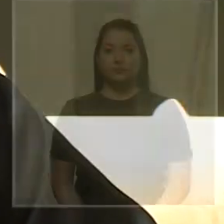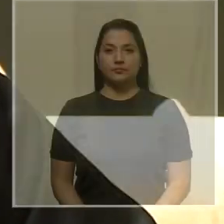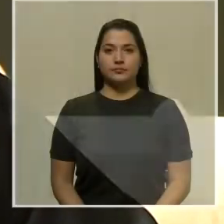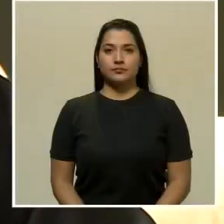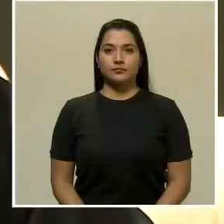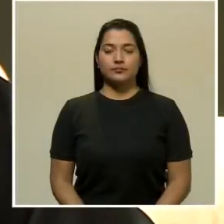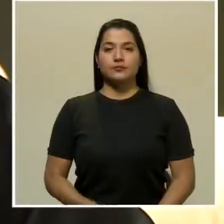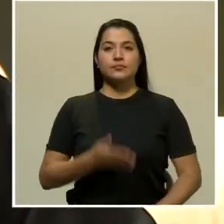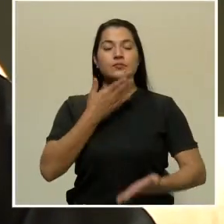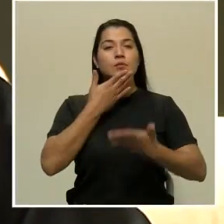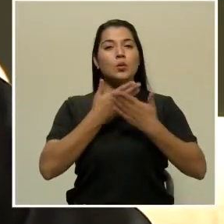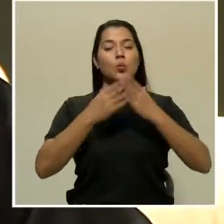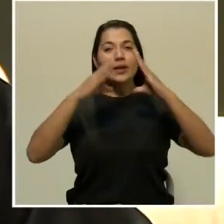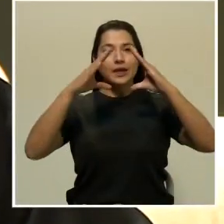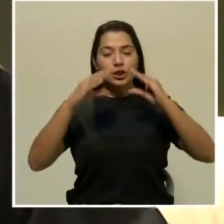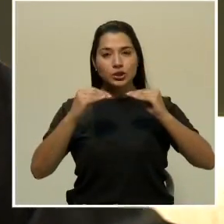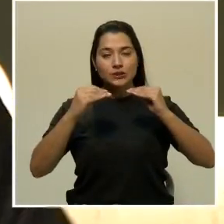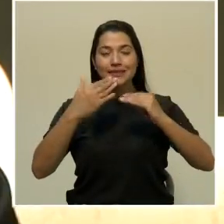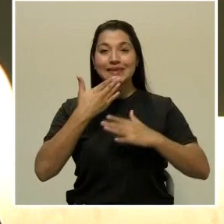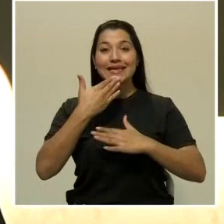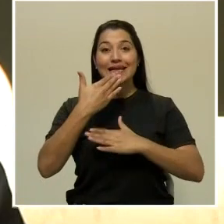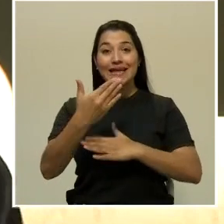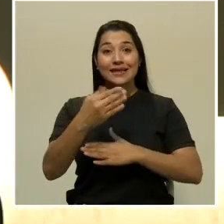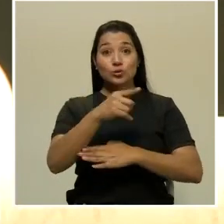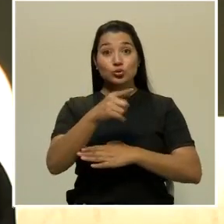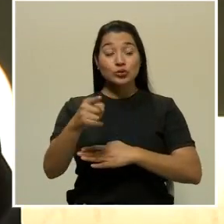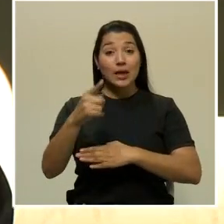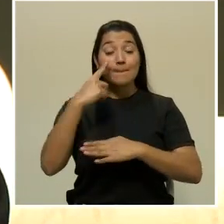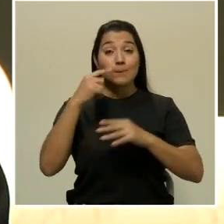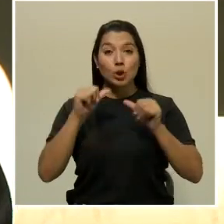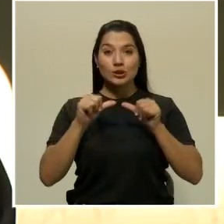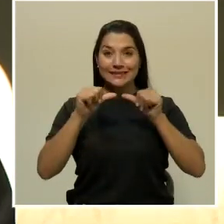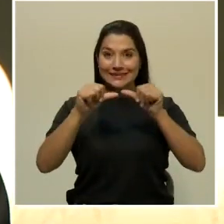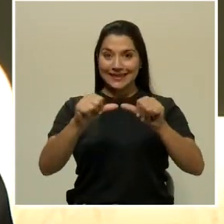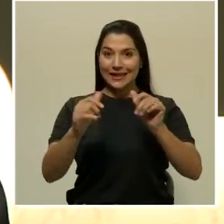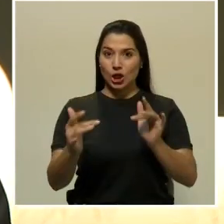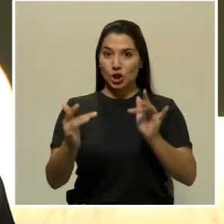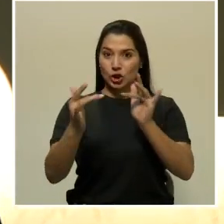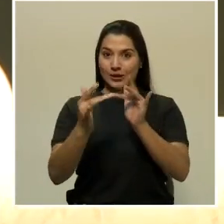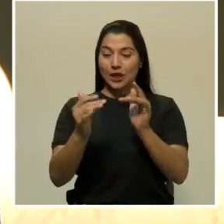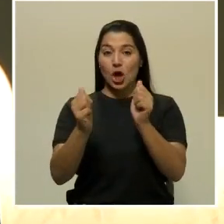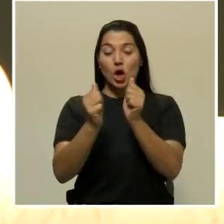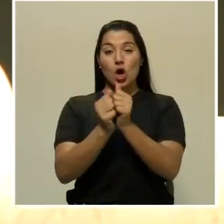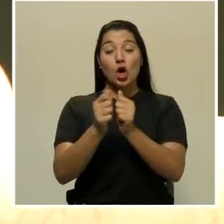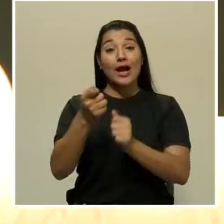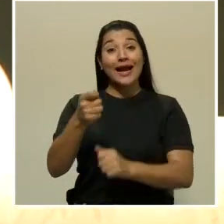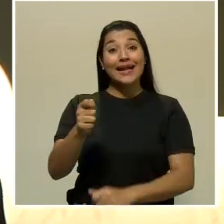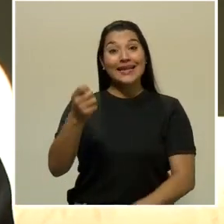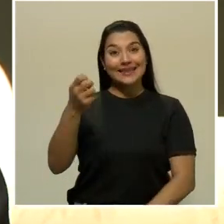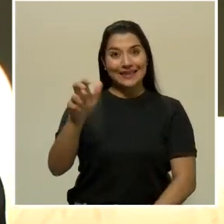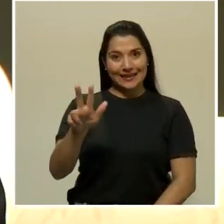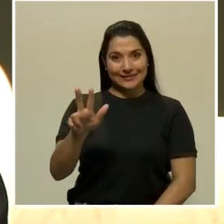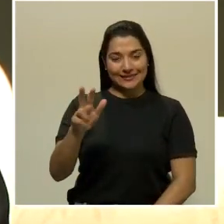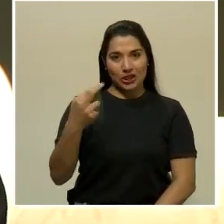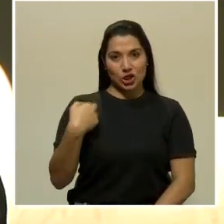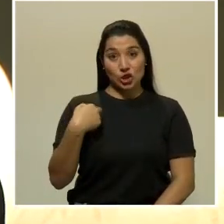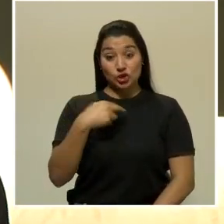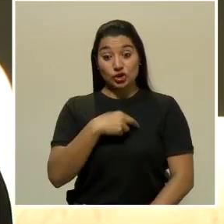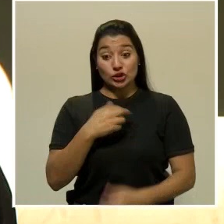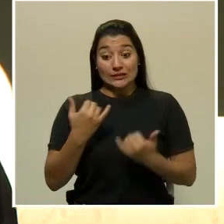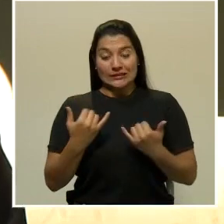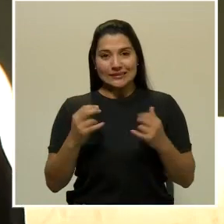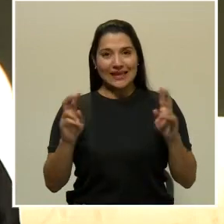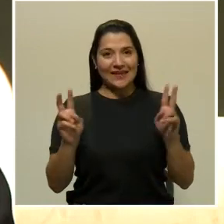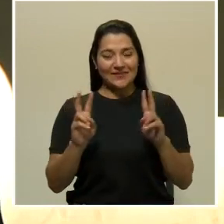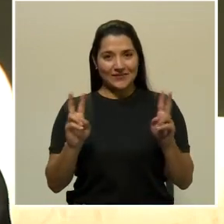Muy buenas noches, gracias por continuar conectados a la señal de Canal 13. Estamos en